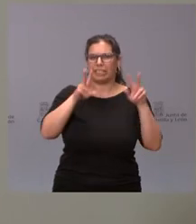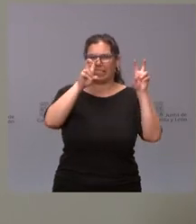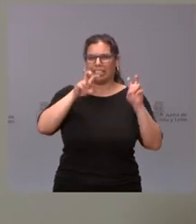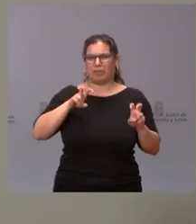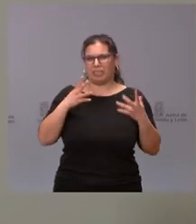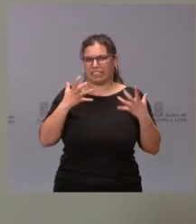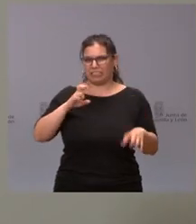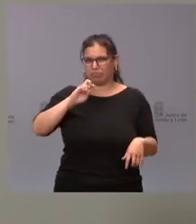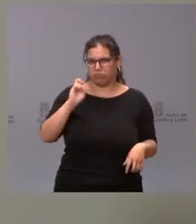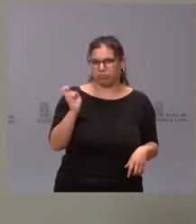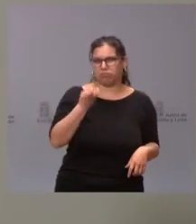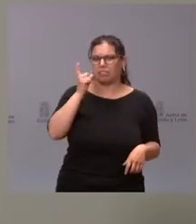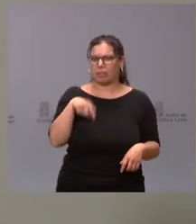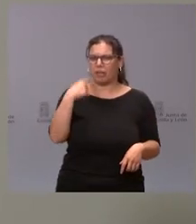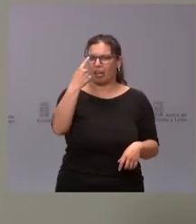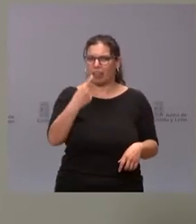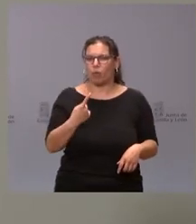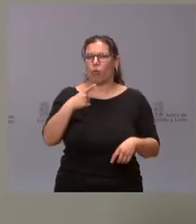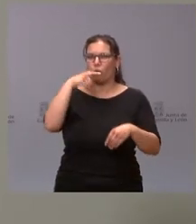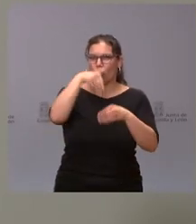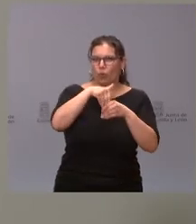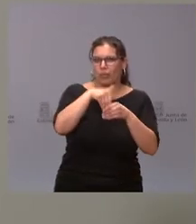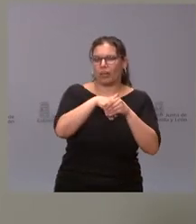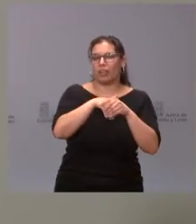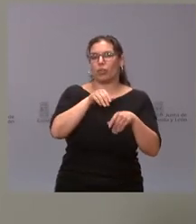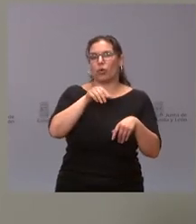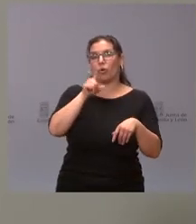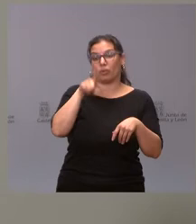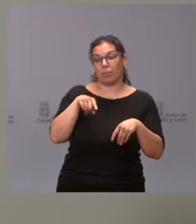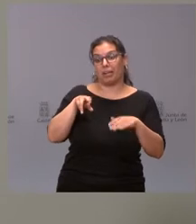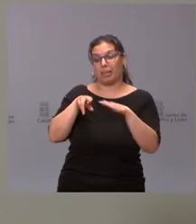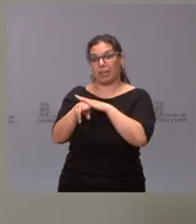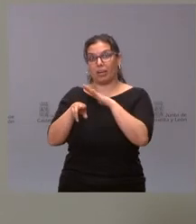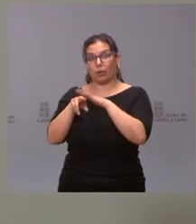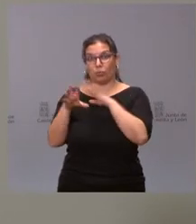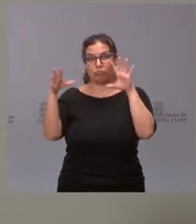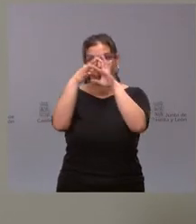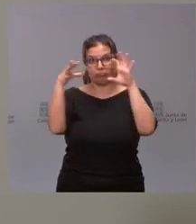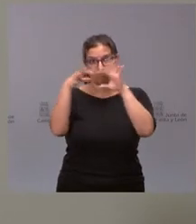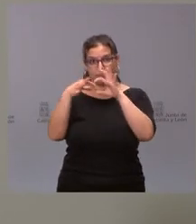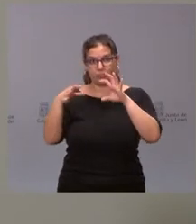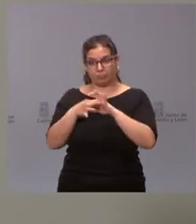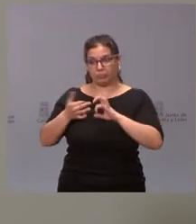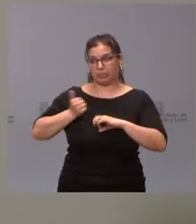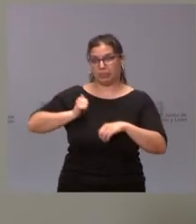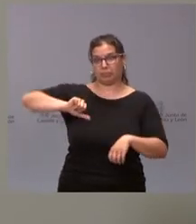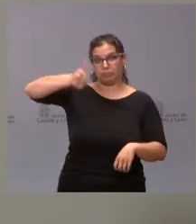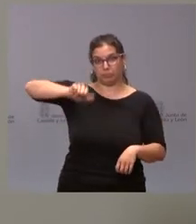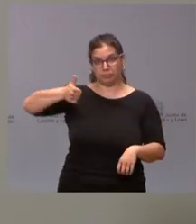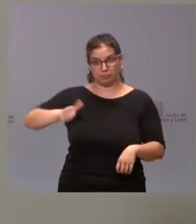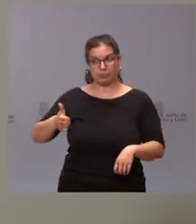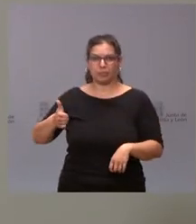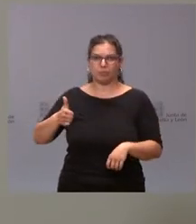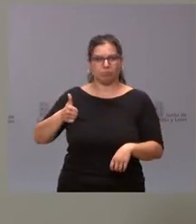el contenido de los acuerdos, como en el volumen de los recursos que se han aprobado en este Consejo.